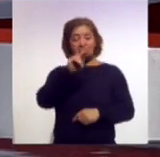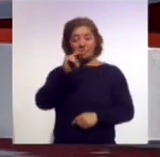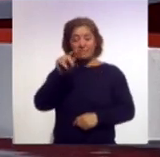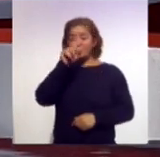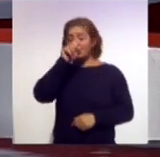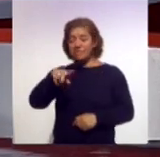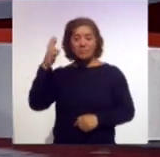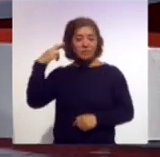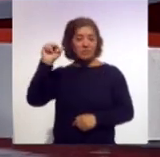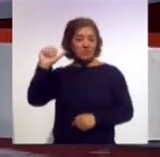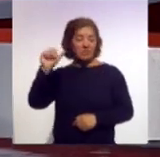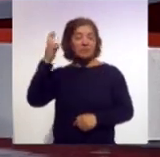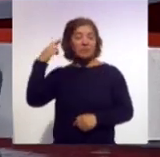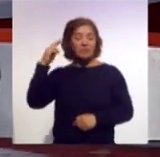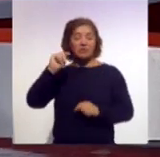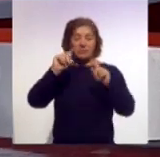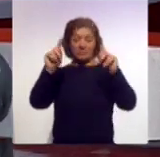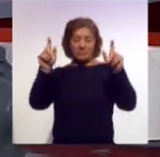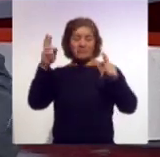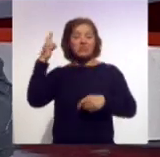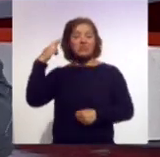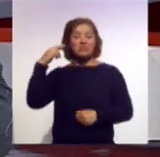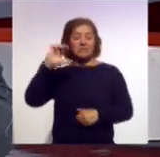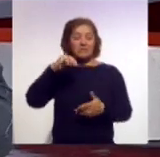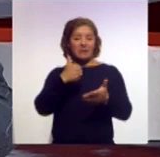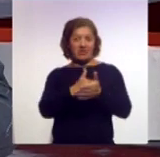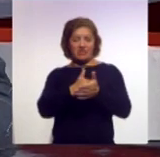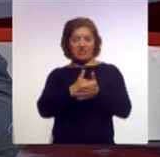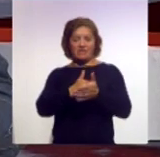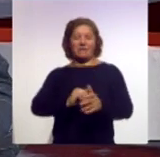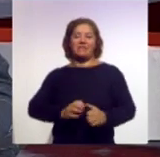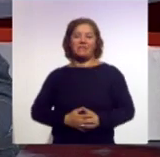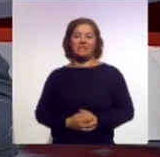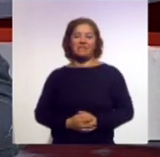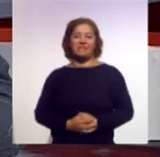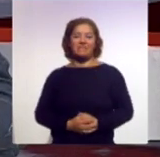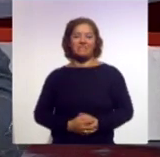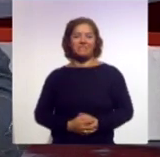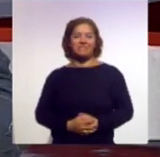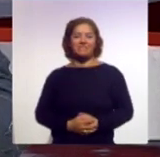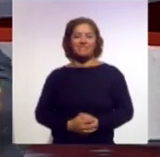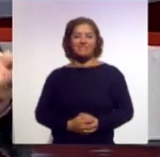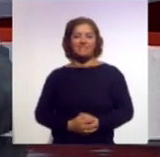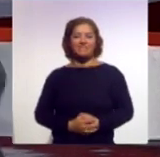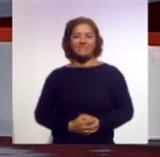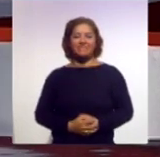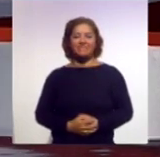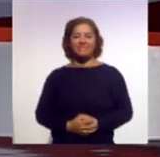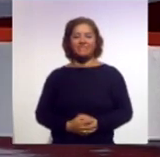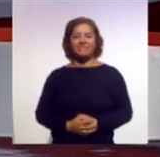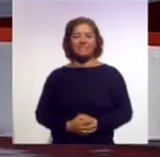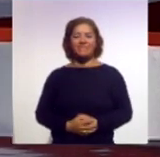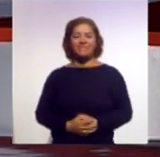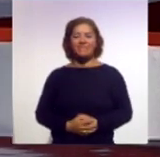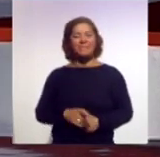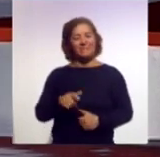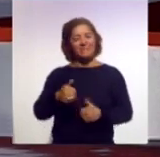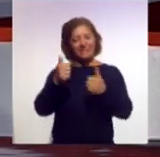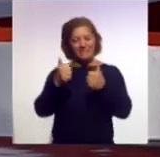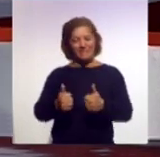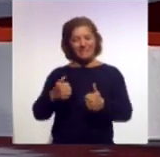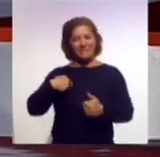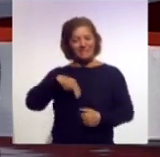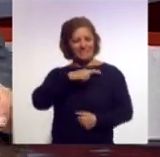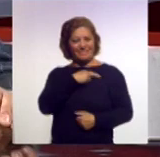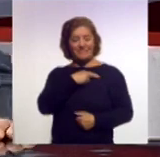de Radio Altiplano, Radio Tlaxcala y Radio Calpulalpa. Así es que, pues quédense con nosotros